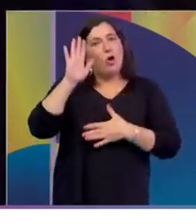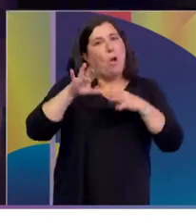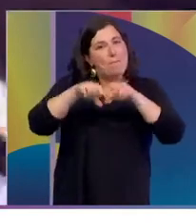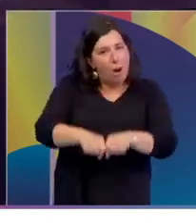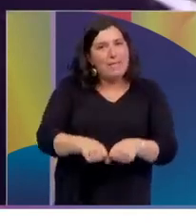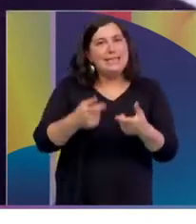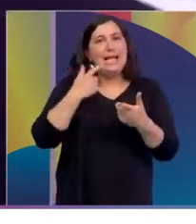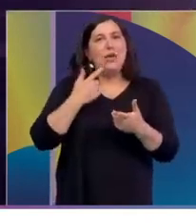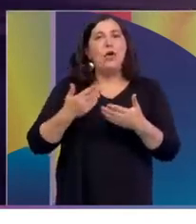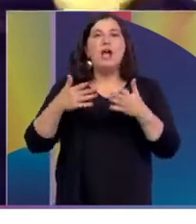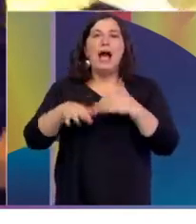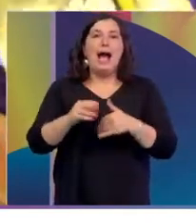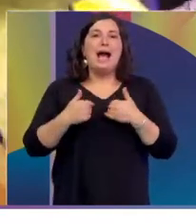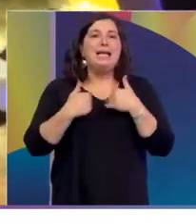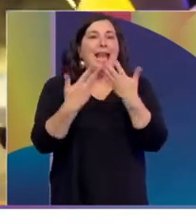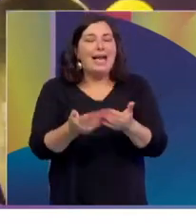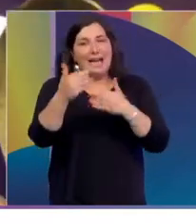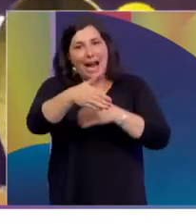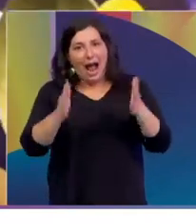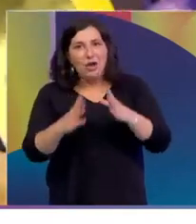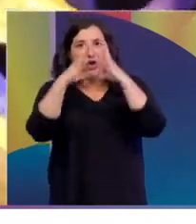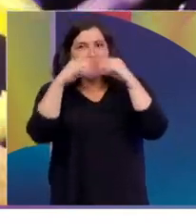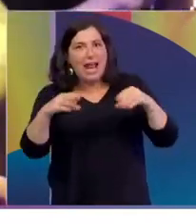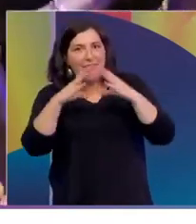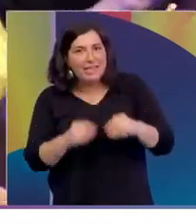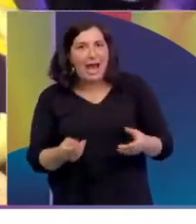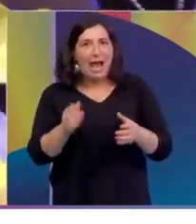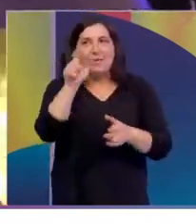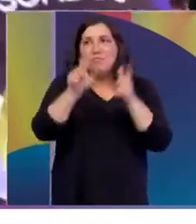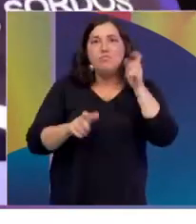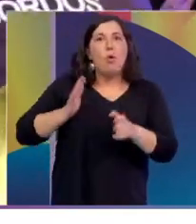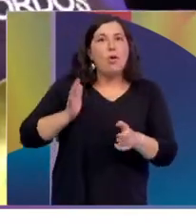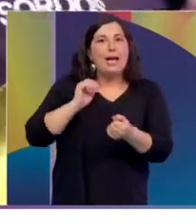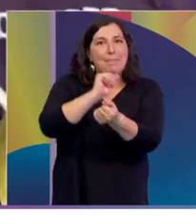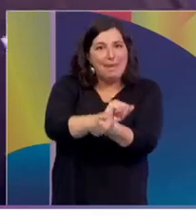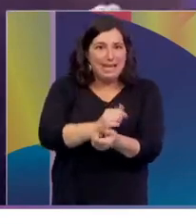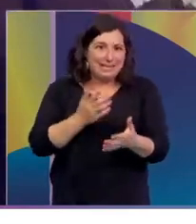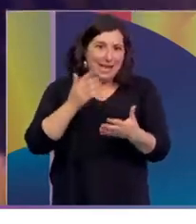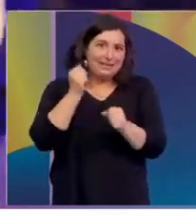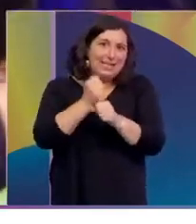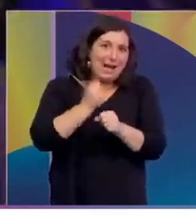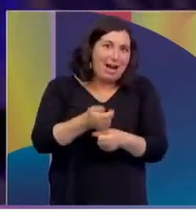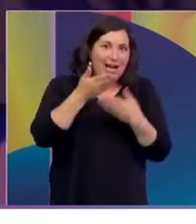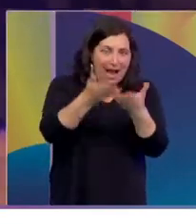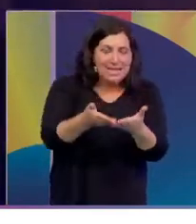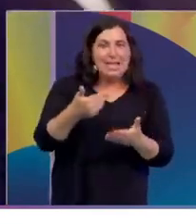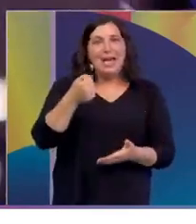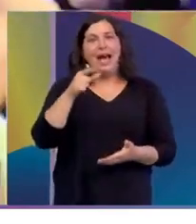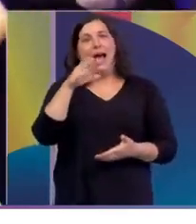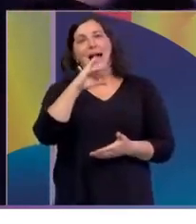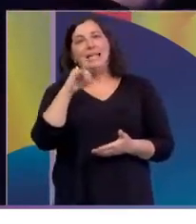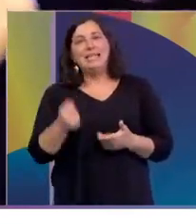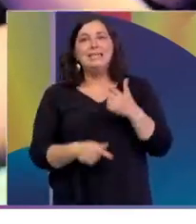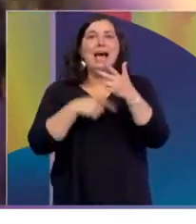de las mujeres presas que están en la cárcel y a las que Alicia apoya. Geraldine, que es otra de las destacadas que trabaja en Jung, también compartió en una de las